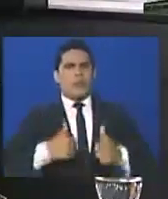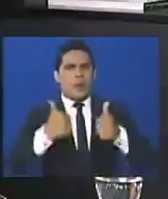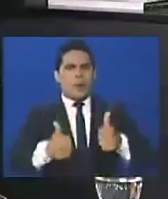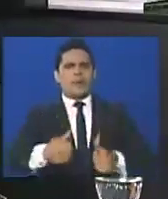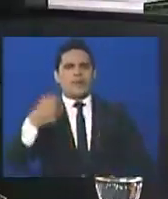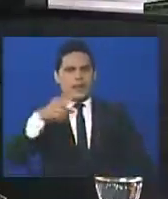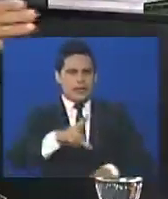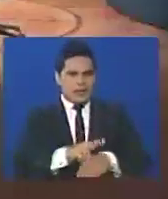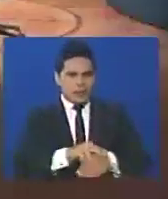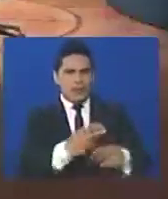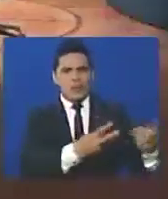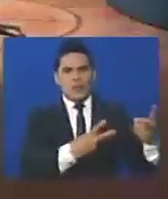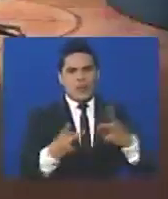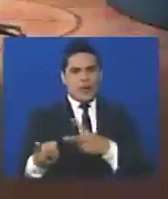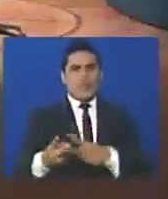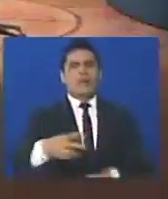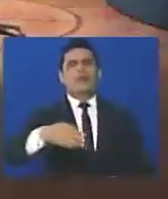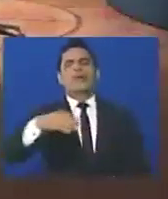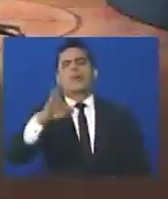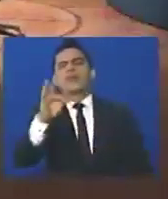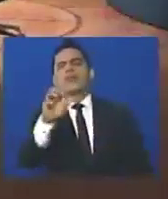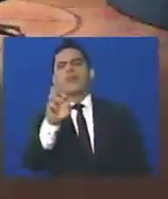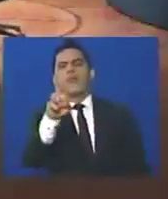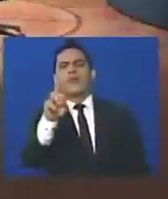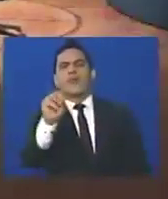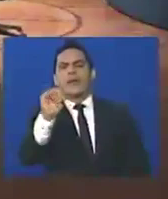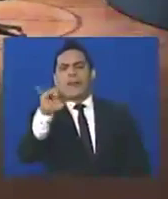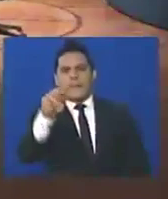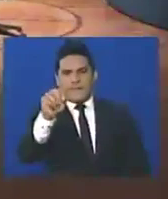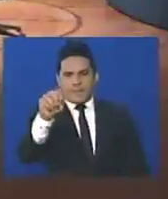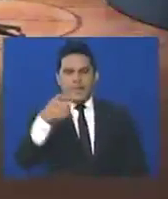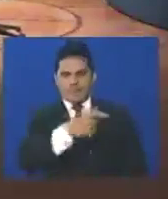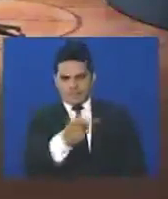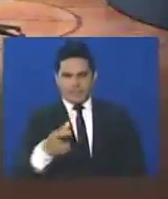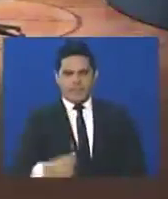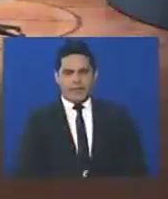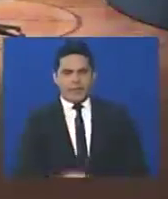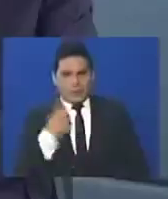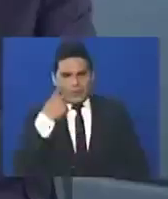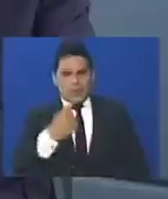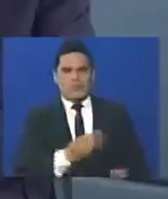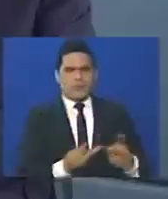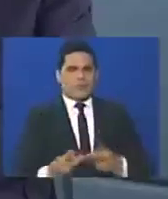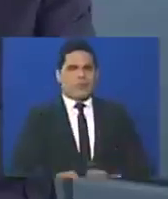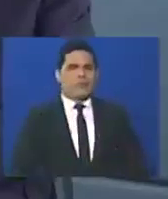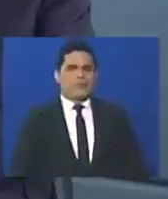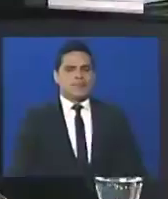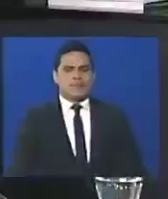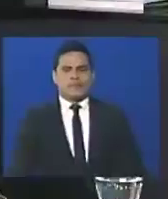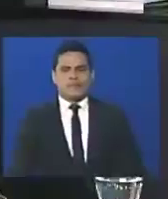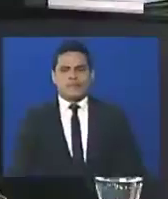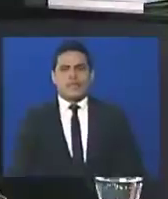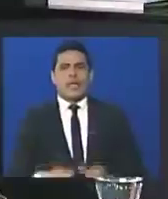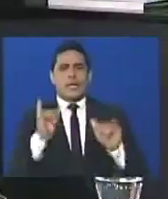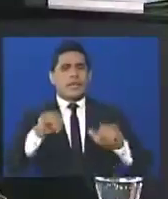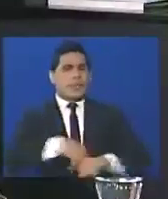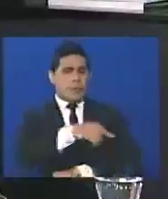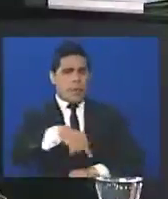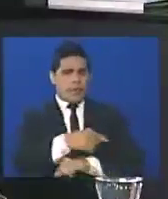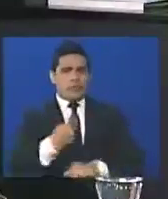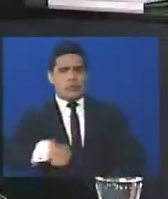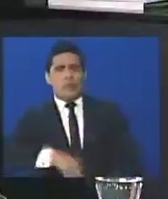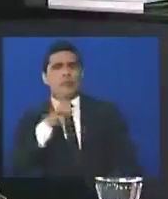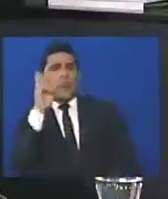importantes, el doctor Claudio Fermín está con nosotros, Claudio bienvenido. estamos en un momento en el que